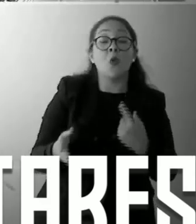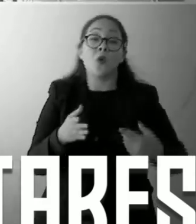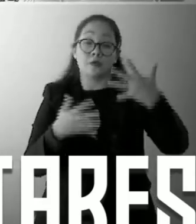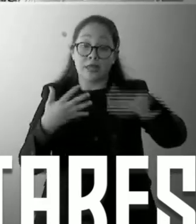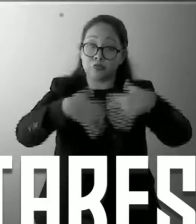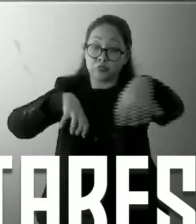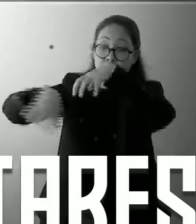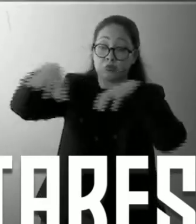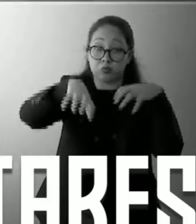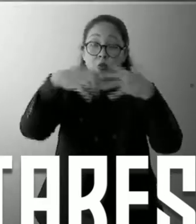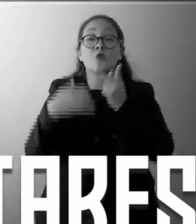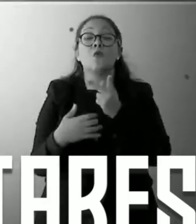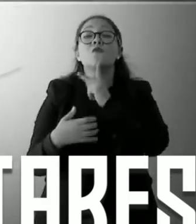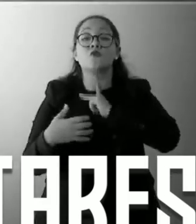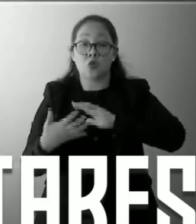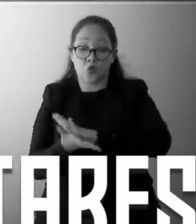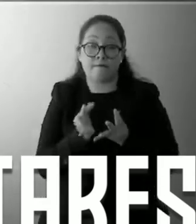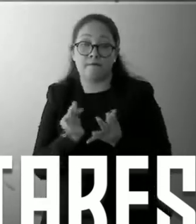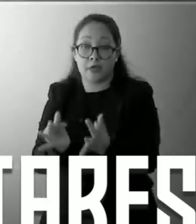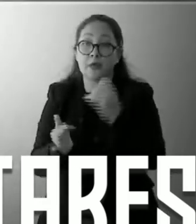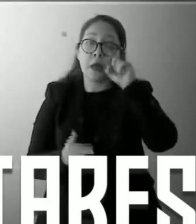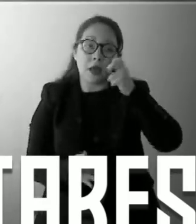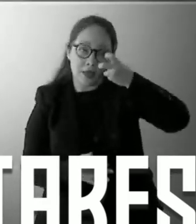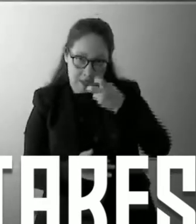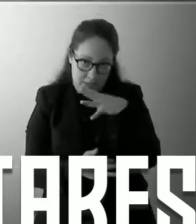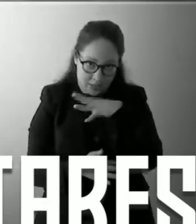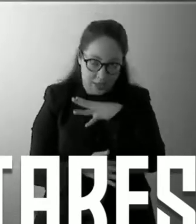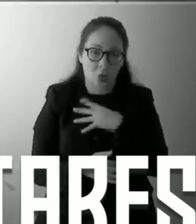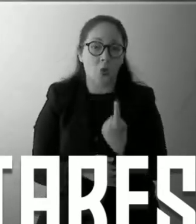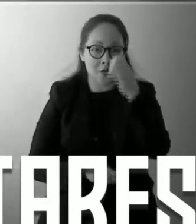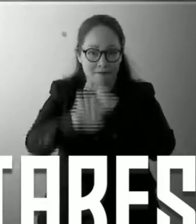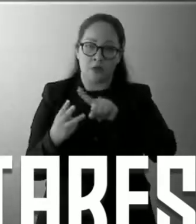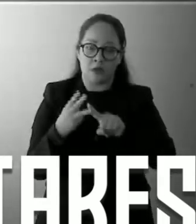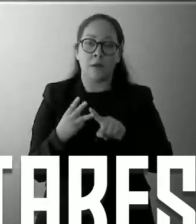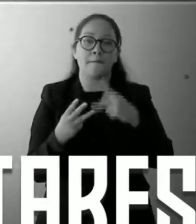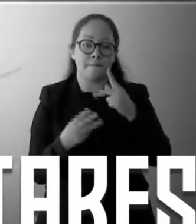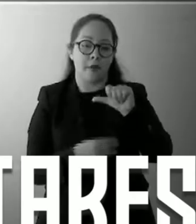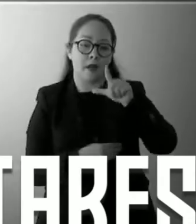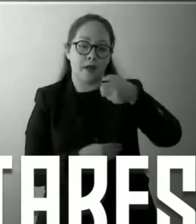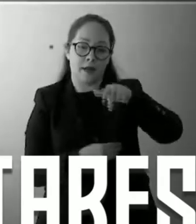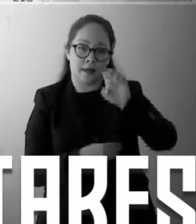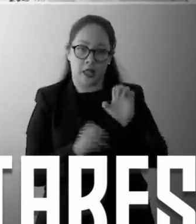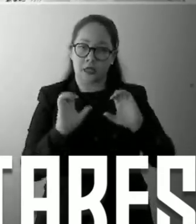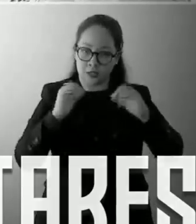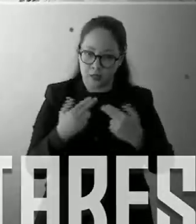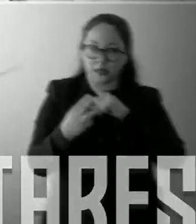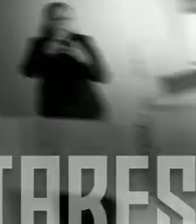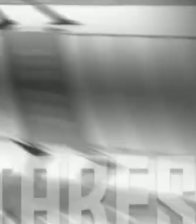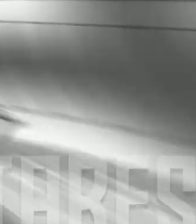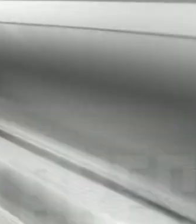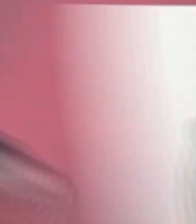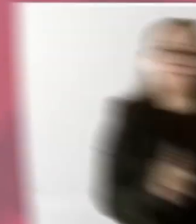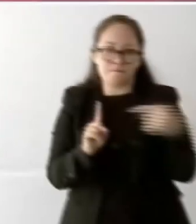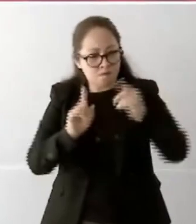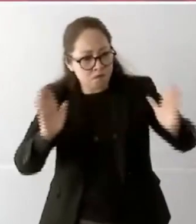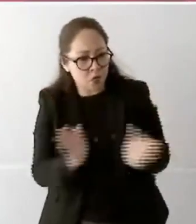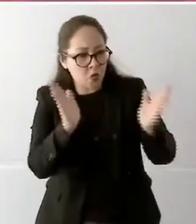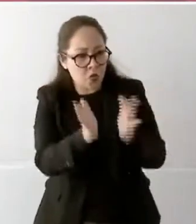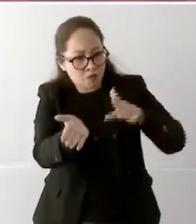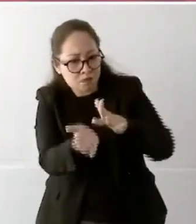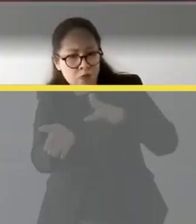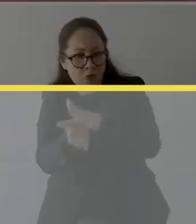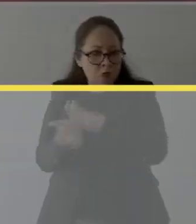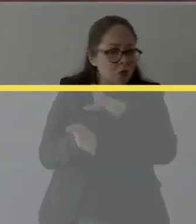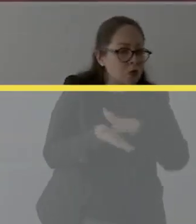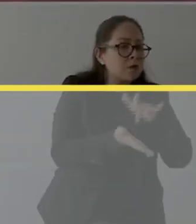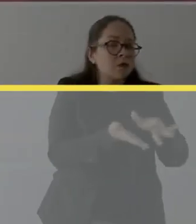Todo manejado por una empresa de la Secretaría de Marina. Otra empresa a la Secretaría de la Defensa. Usándolo y